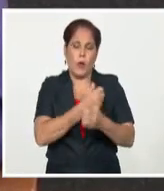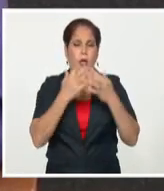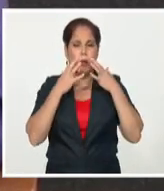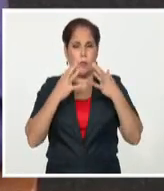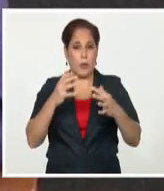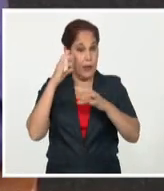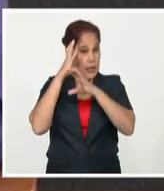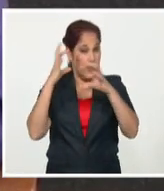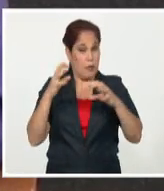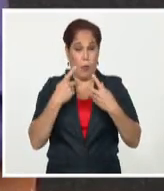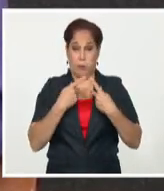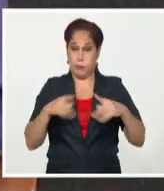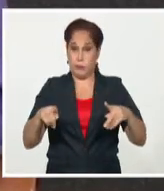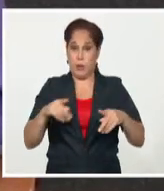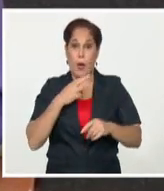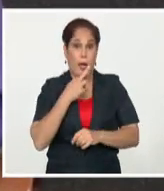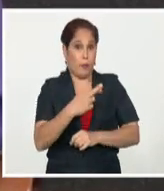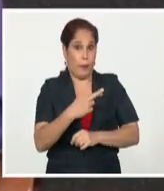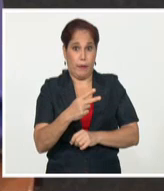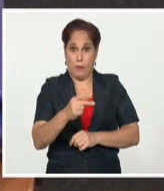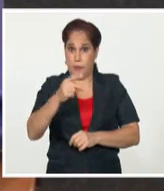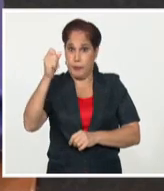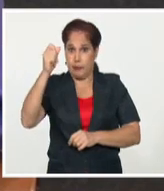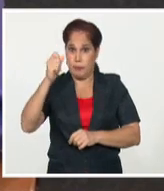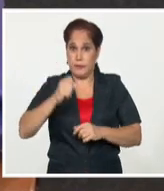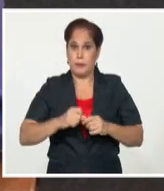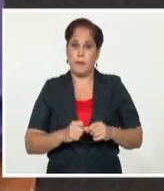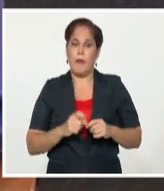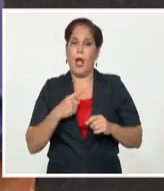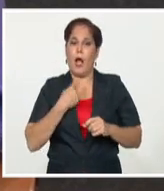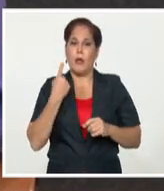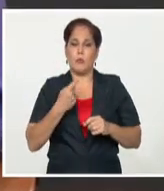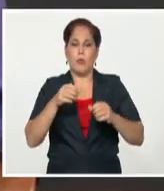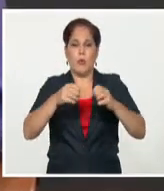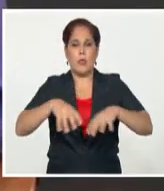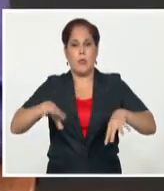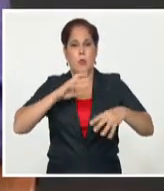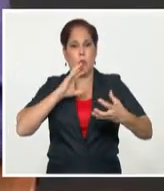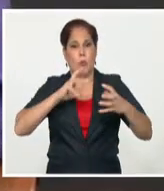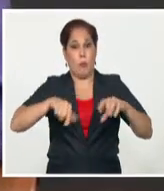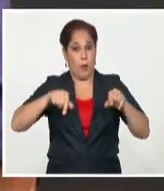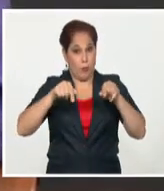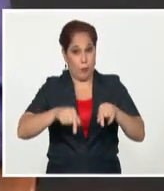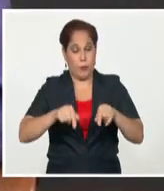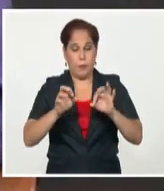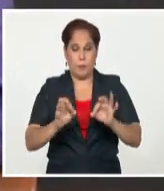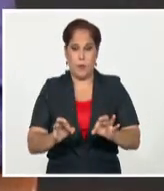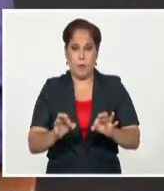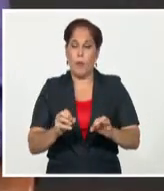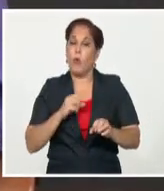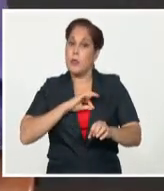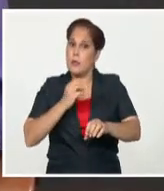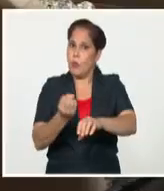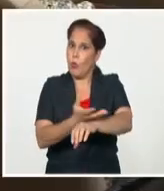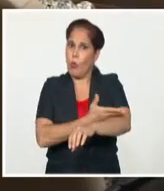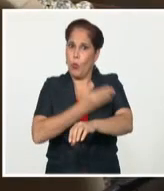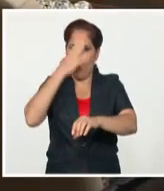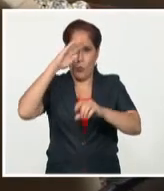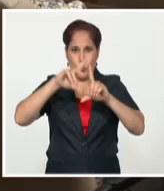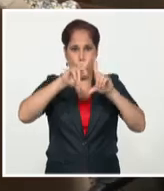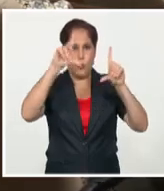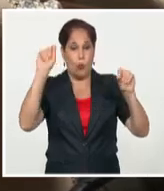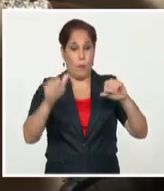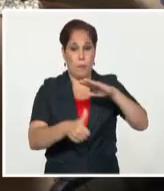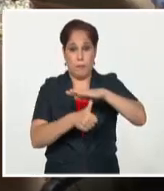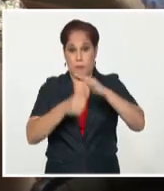científica que ha dado una respuesta impresionante a toda esta complejidad que hoy es un orgullo nacional. El